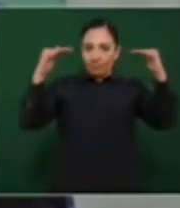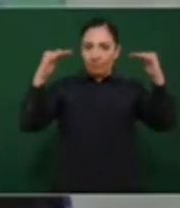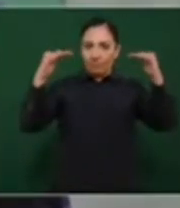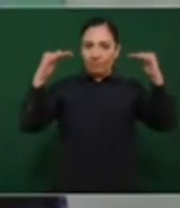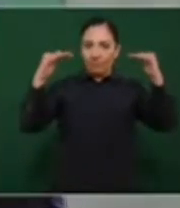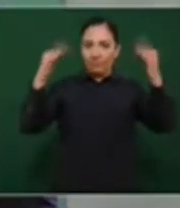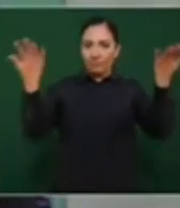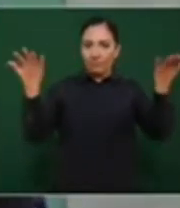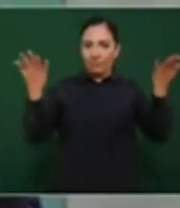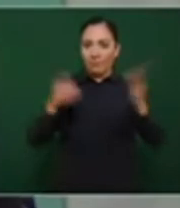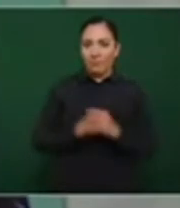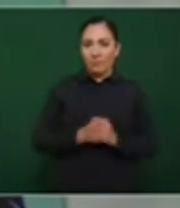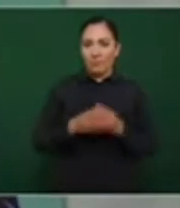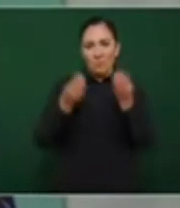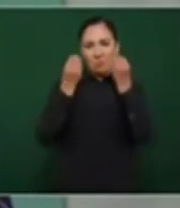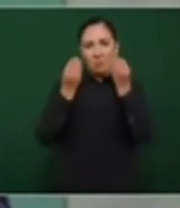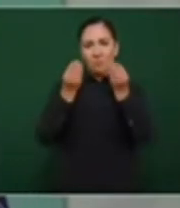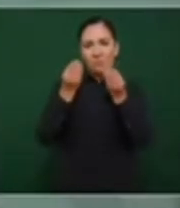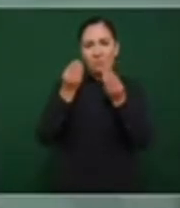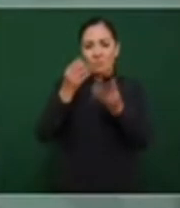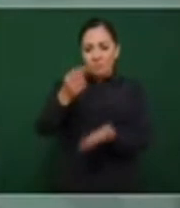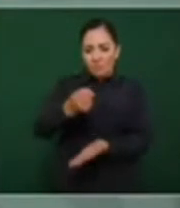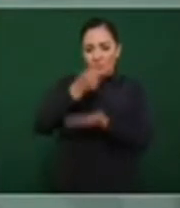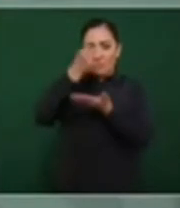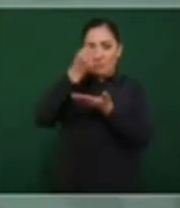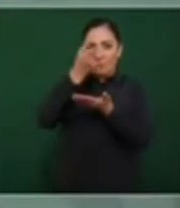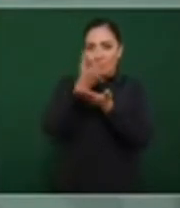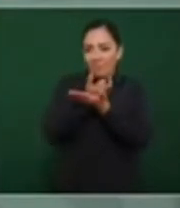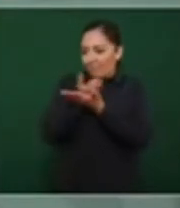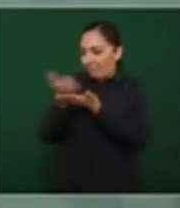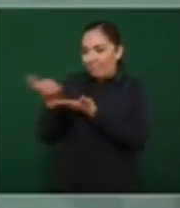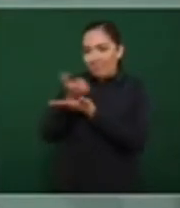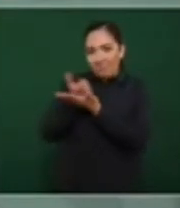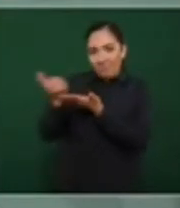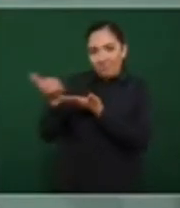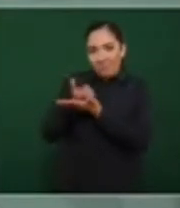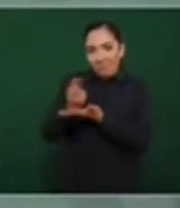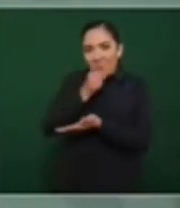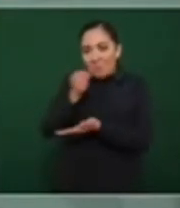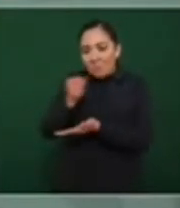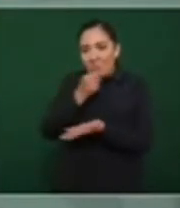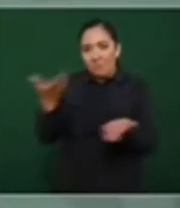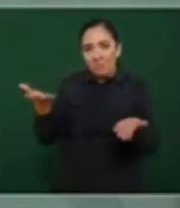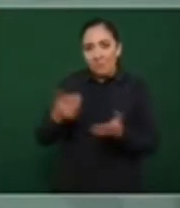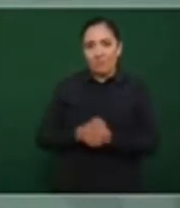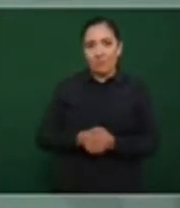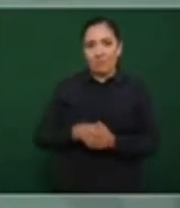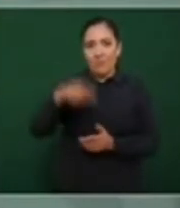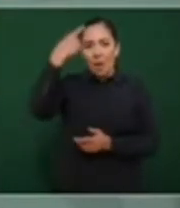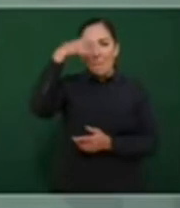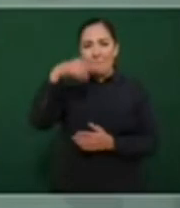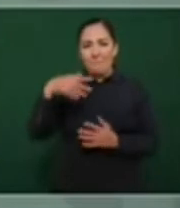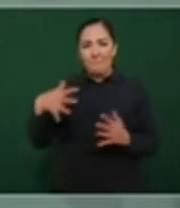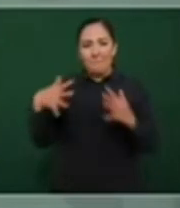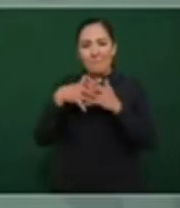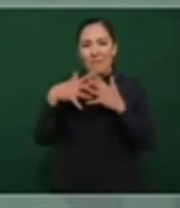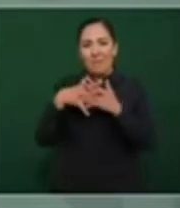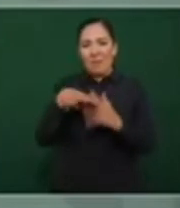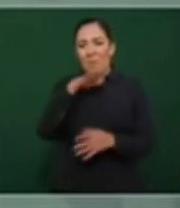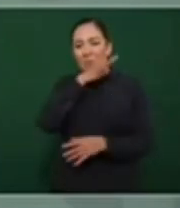Es que es mucho dinero el que corre para la guerra sucia,